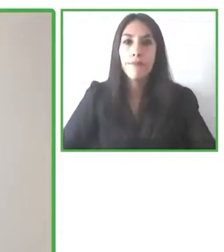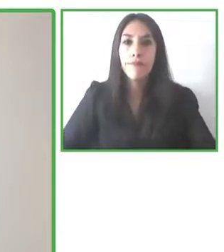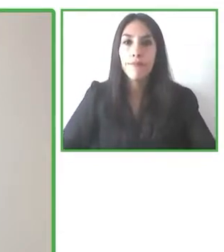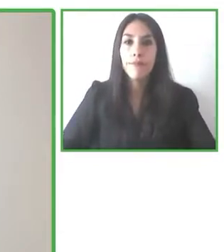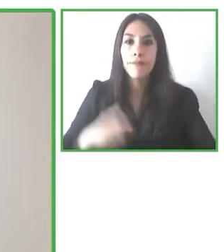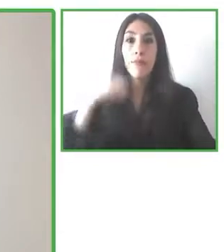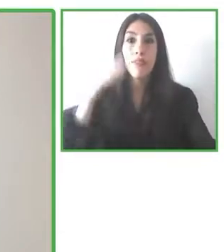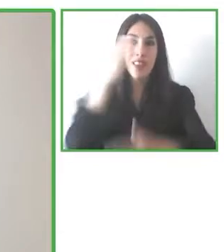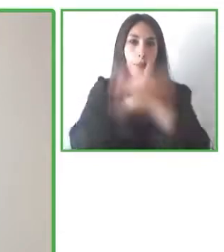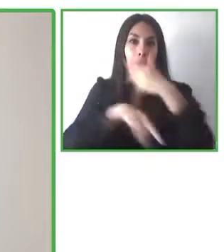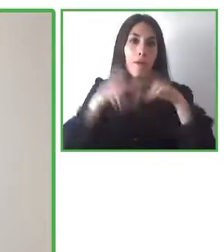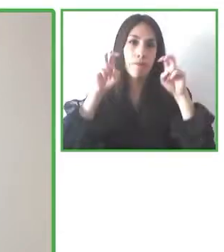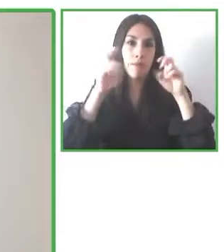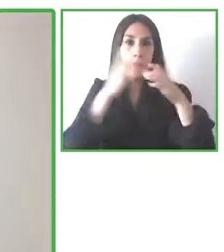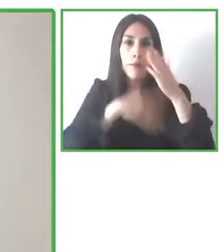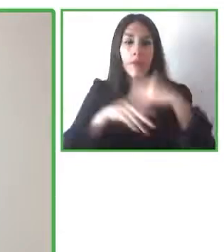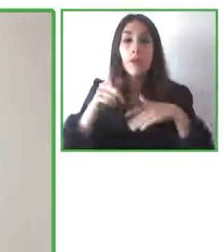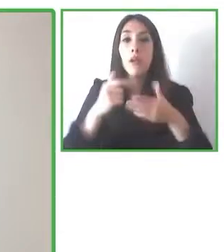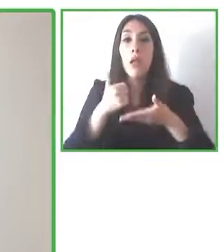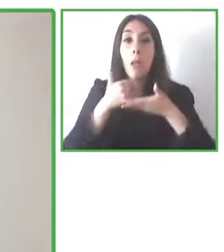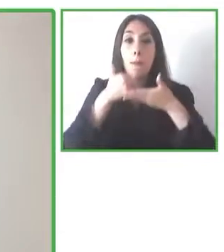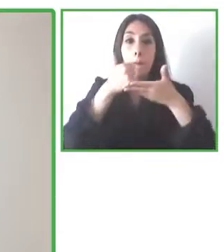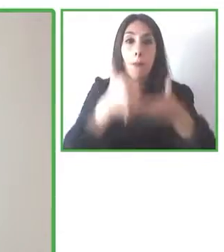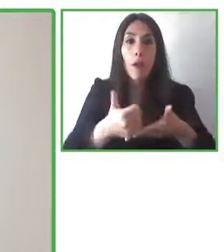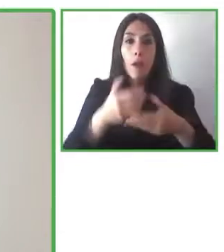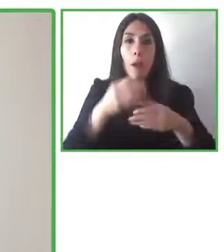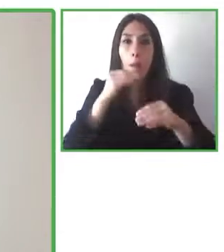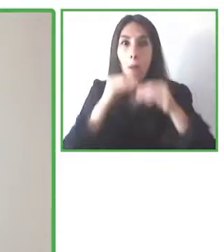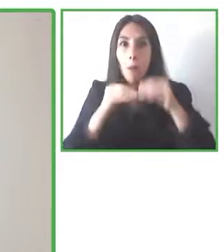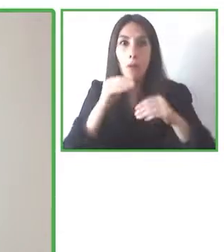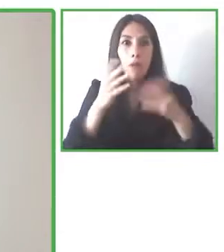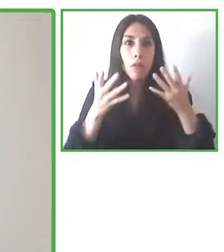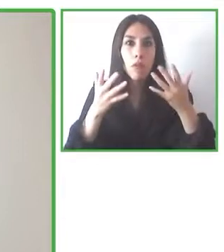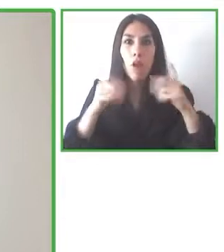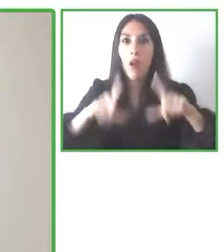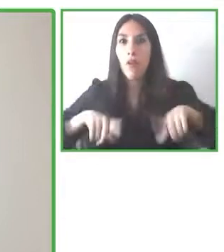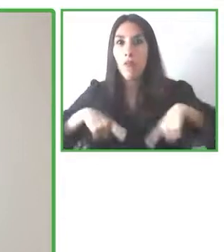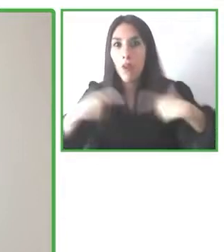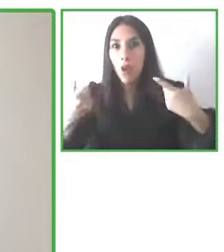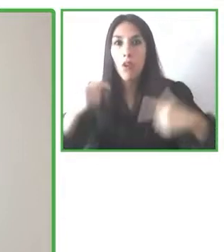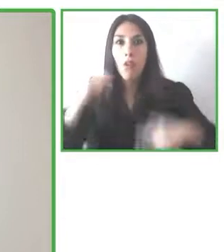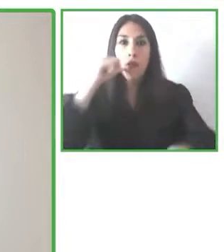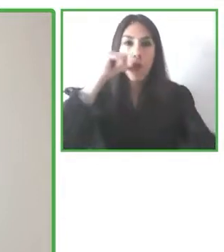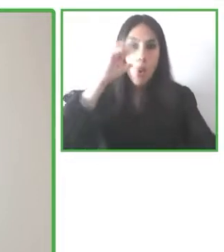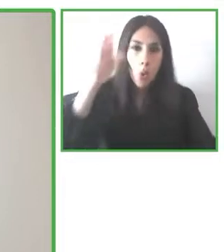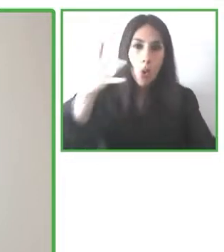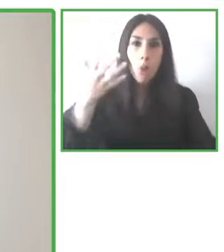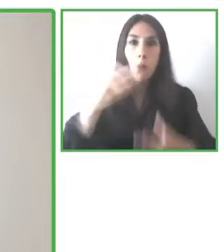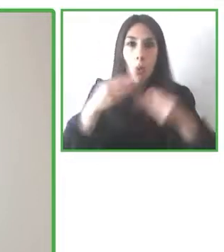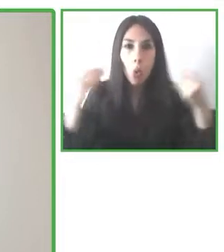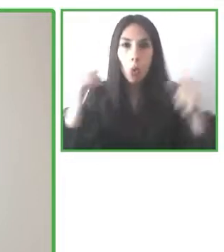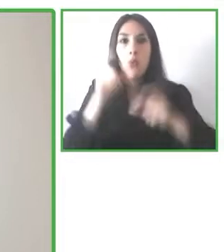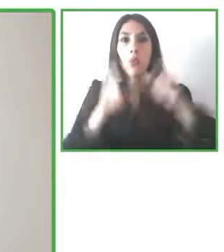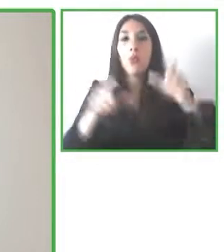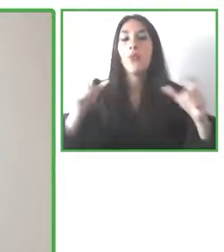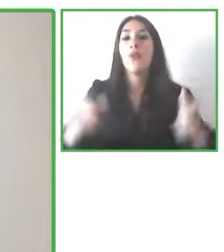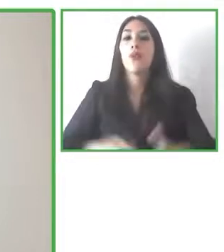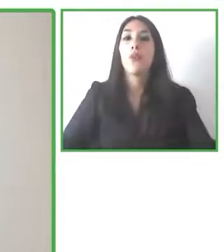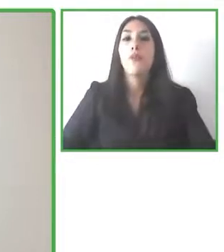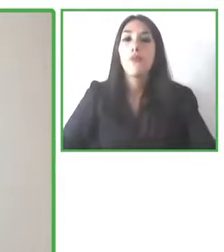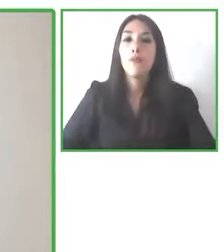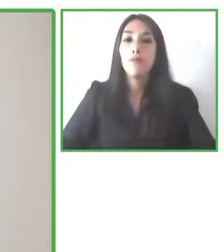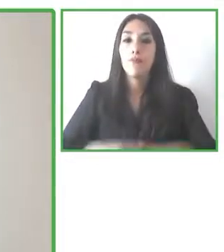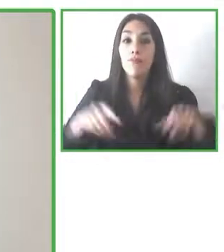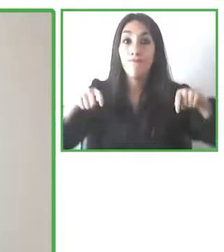de la vida diaria de muchas personas, en este caso personas con movilidad reducida. Y si quieres, voy a hacer una puntualización para